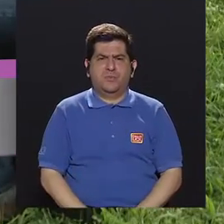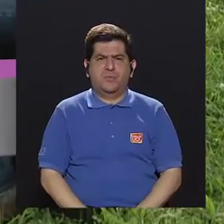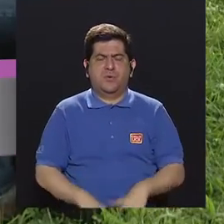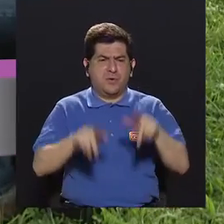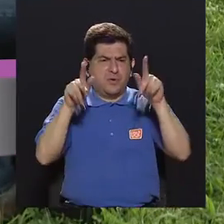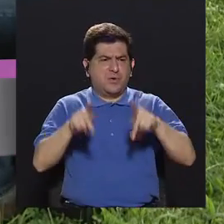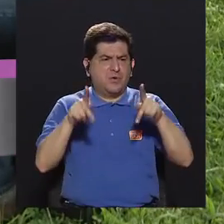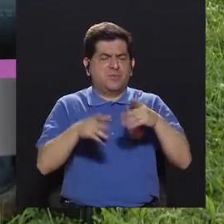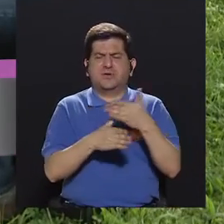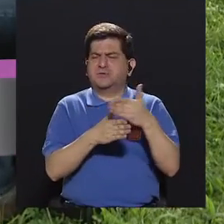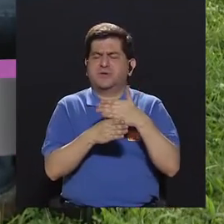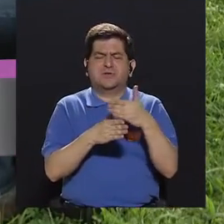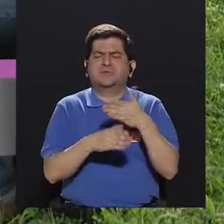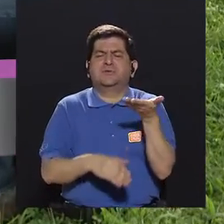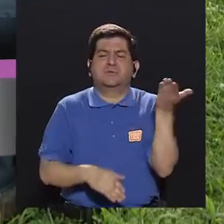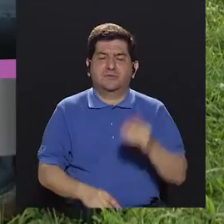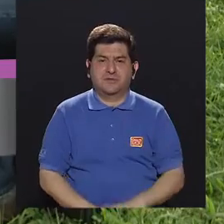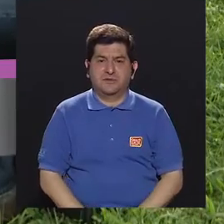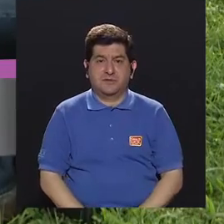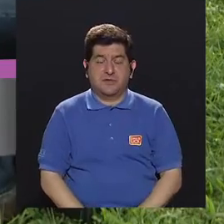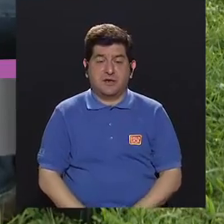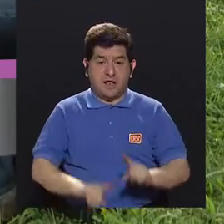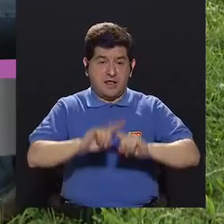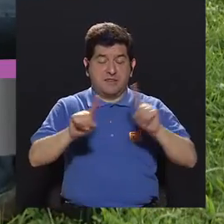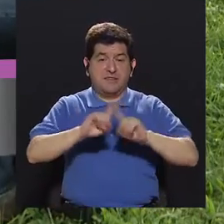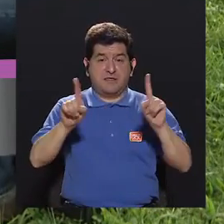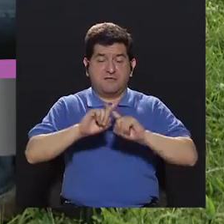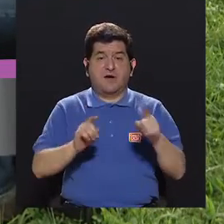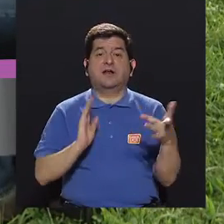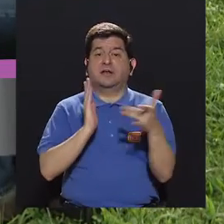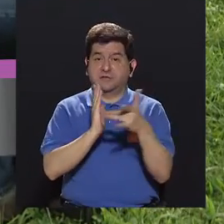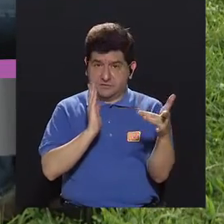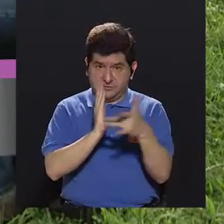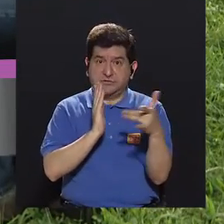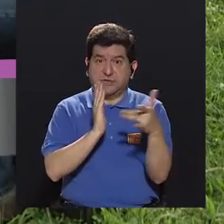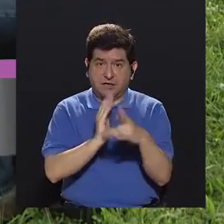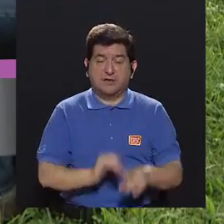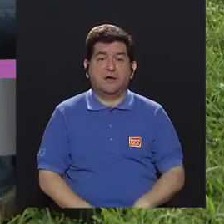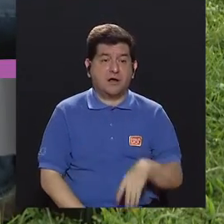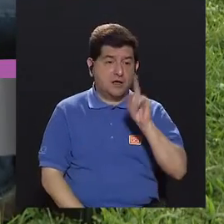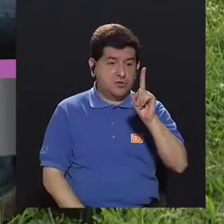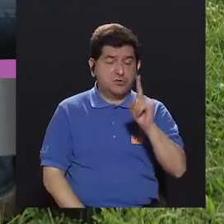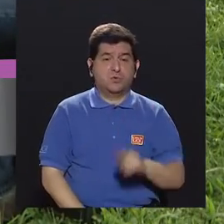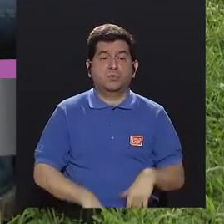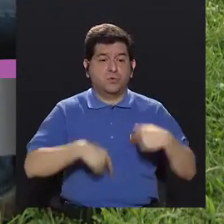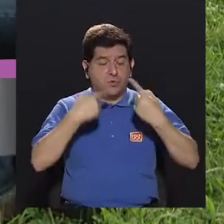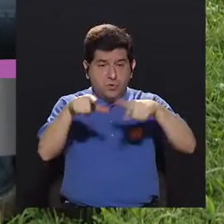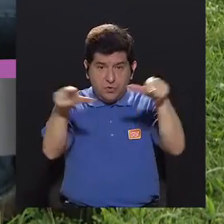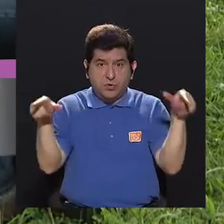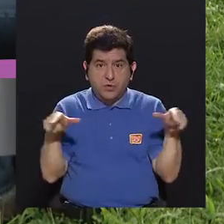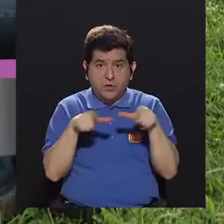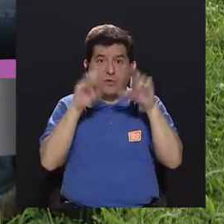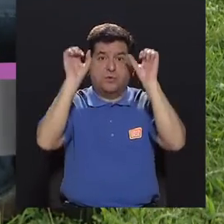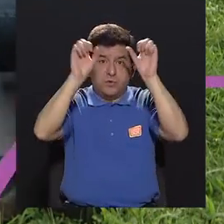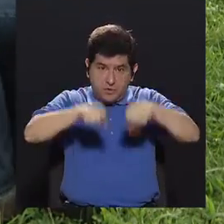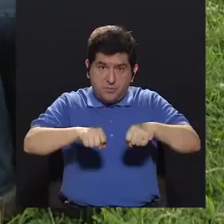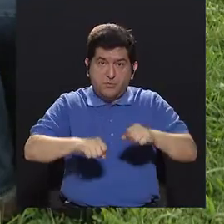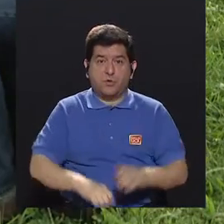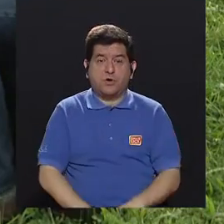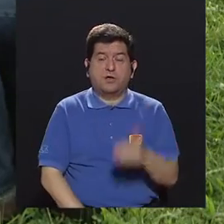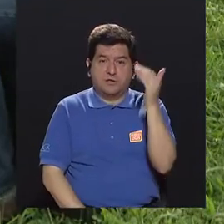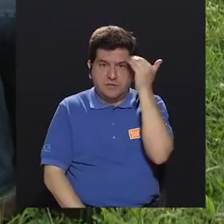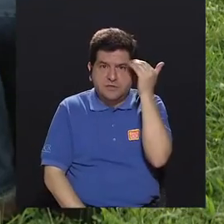compartir con el público respecto a esto mira hay muchísimas técnicas lo que decía Carla y pues una es que se acerquen a los lugares en donde pueden